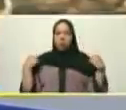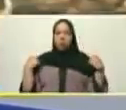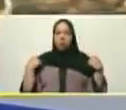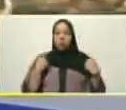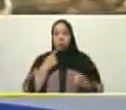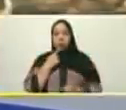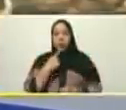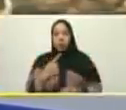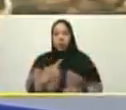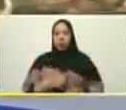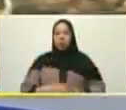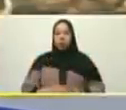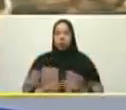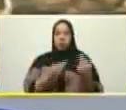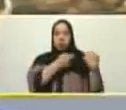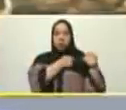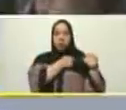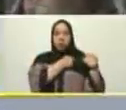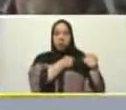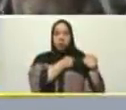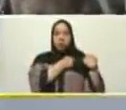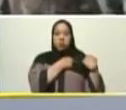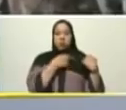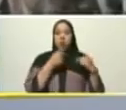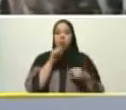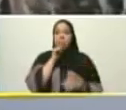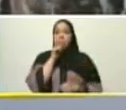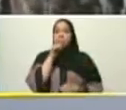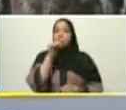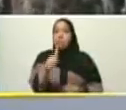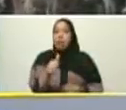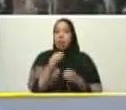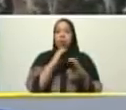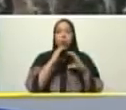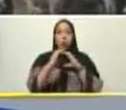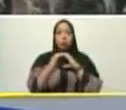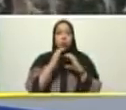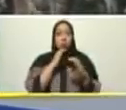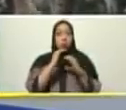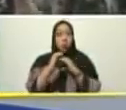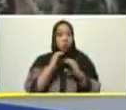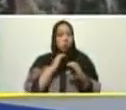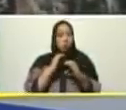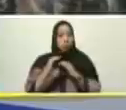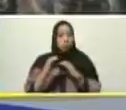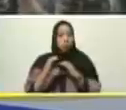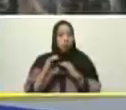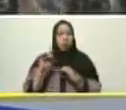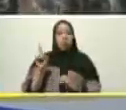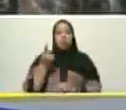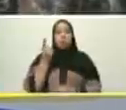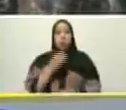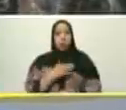uno de que se llena es de más admiración. Primero, por la visión